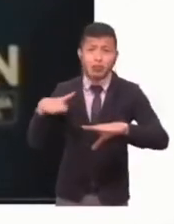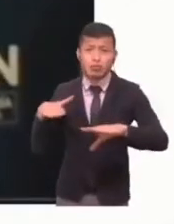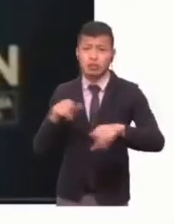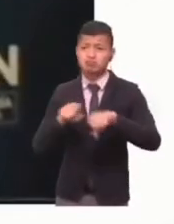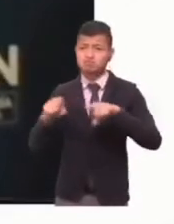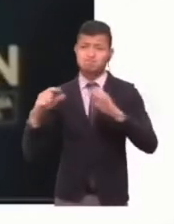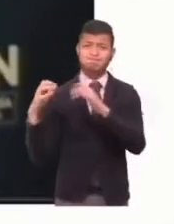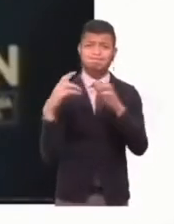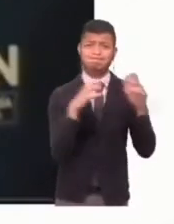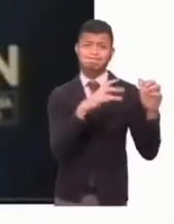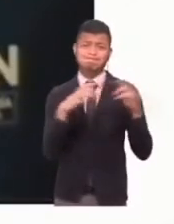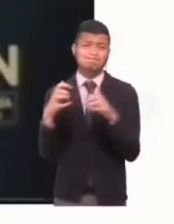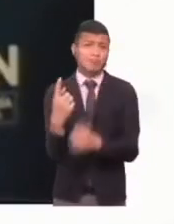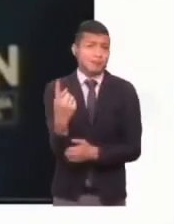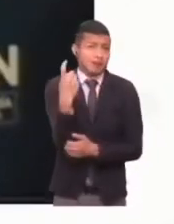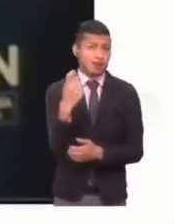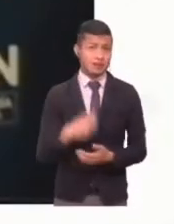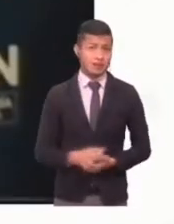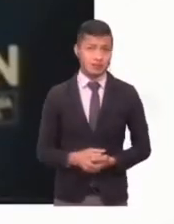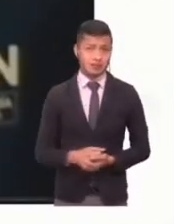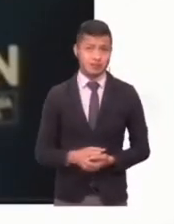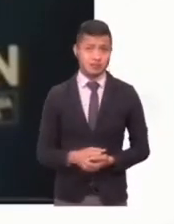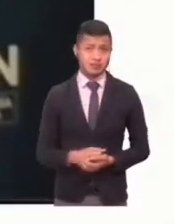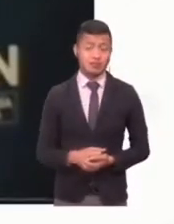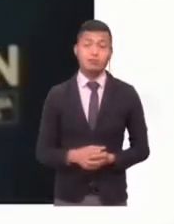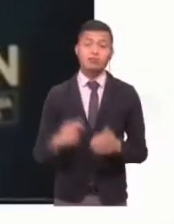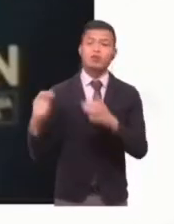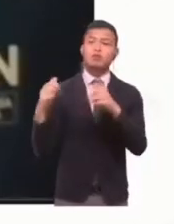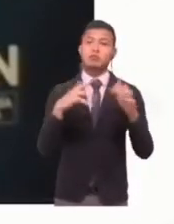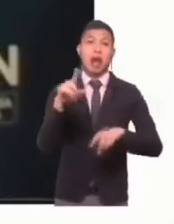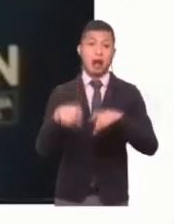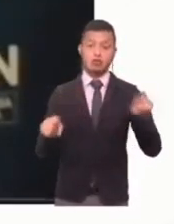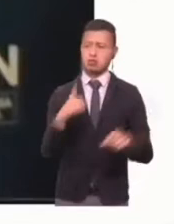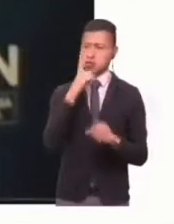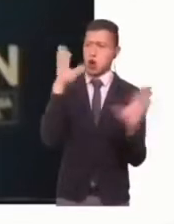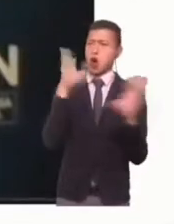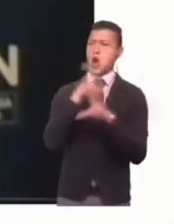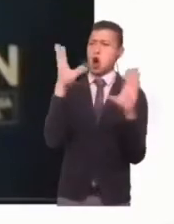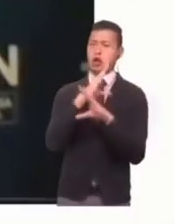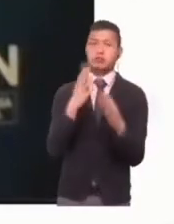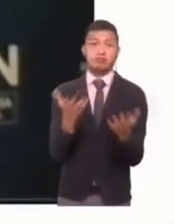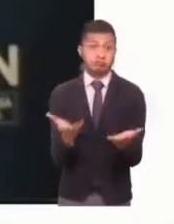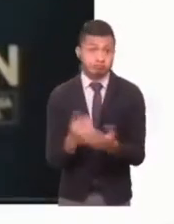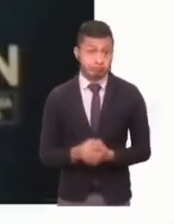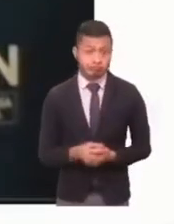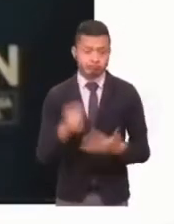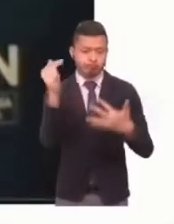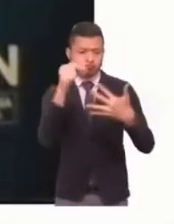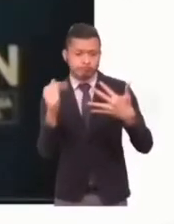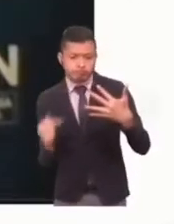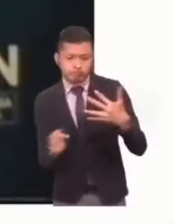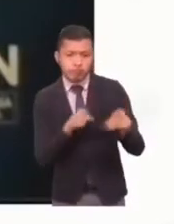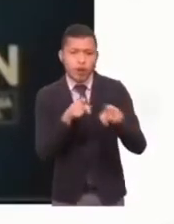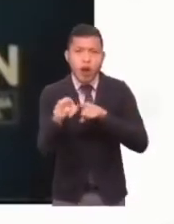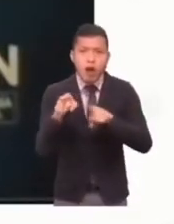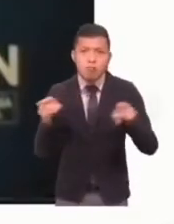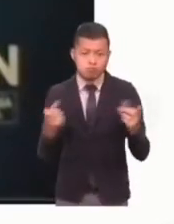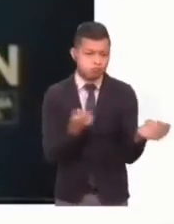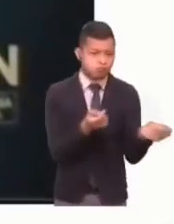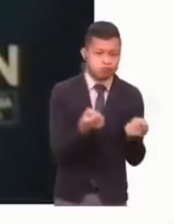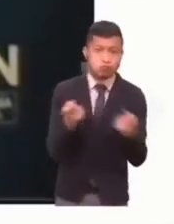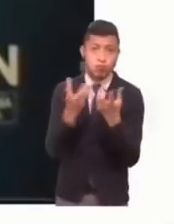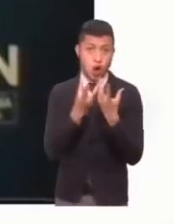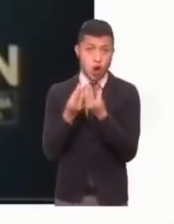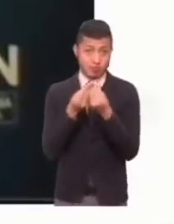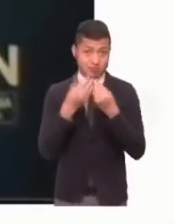tales del conflicto, independientemente de la negación del conflicto por algunos, y todas estas alternativas que específicamente se le entregaron a la